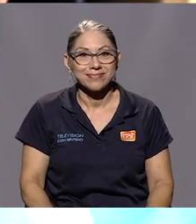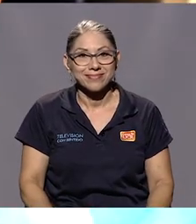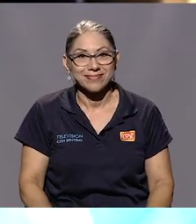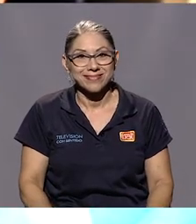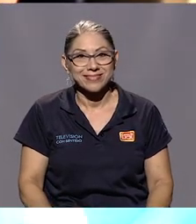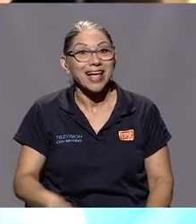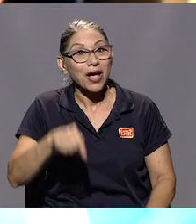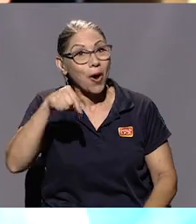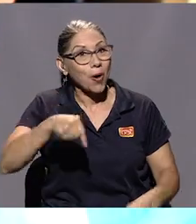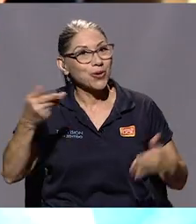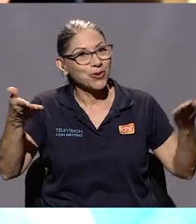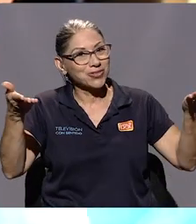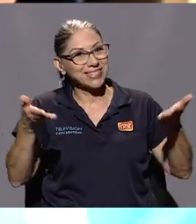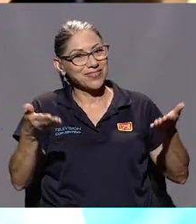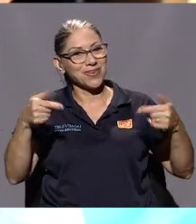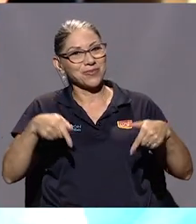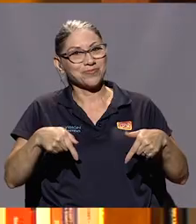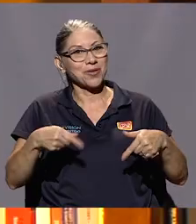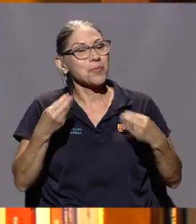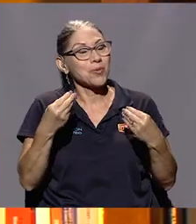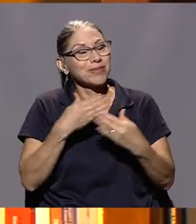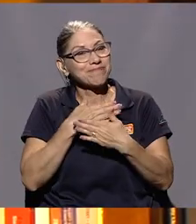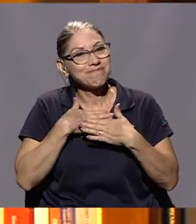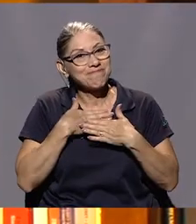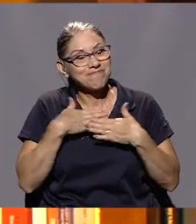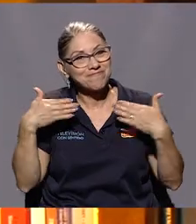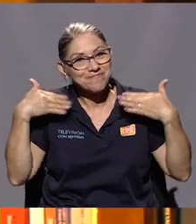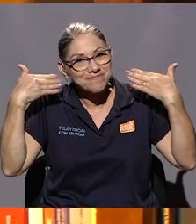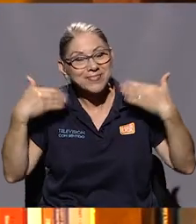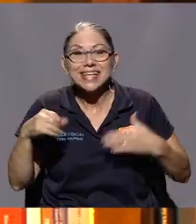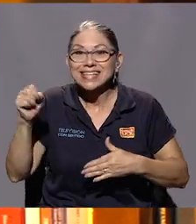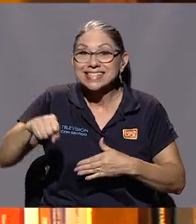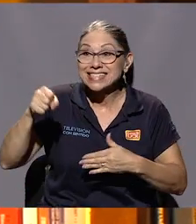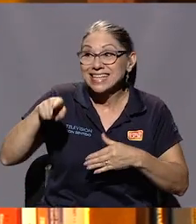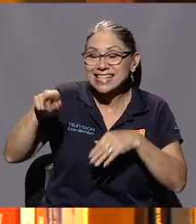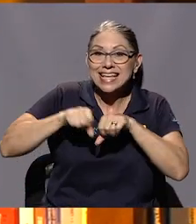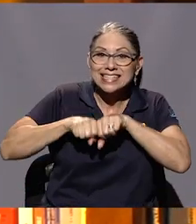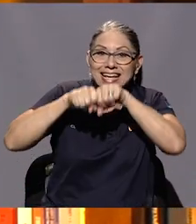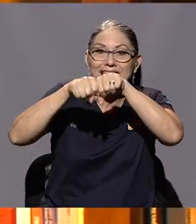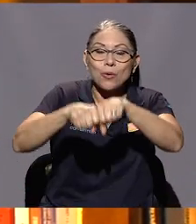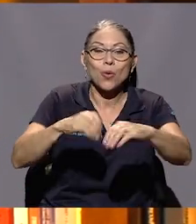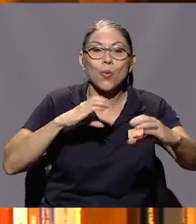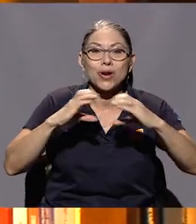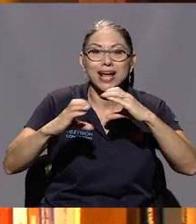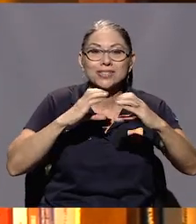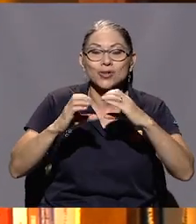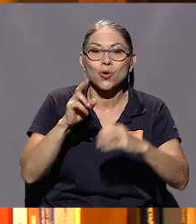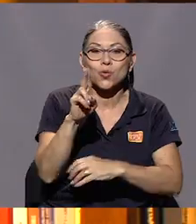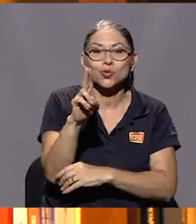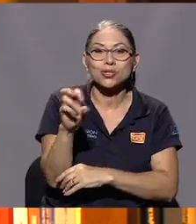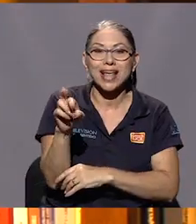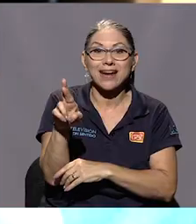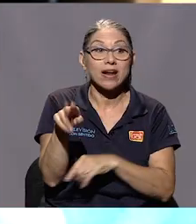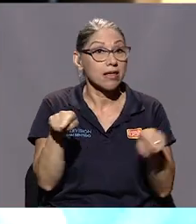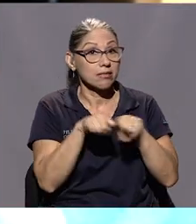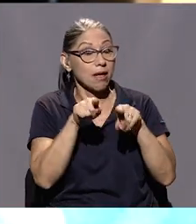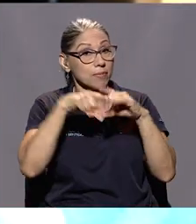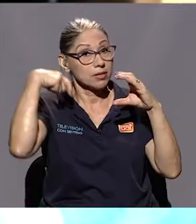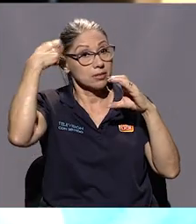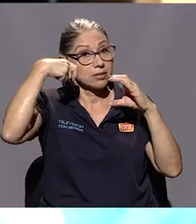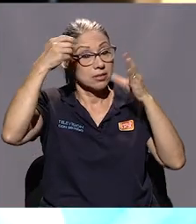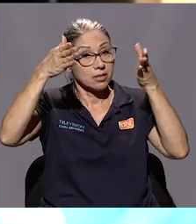Hoy nos recibió, tiene tremendo carisma su hija. Y se graduó en comunicación de la UCR.